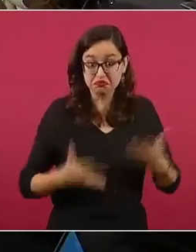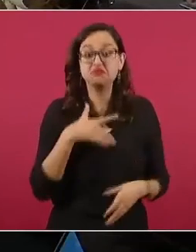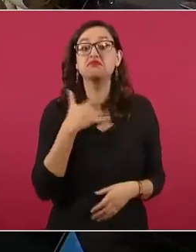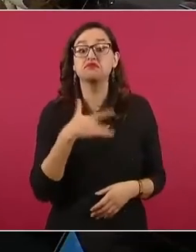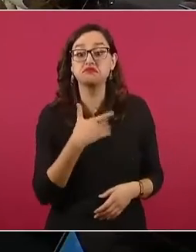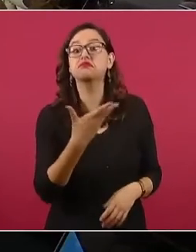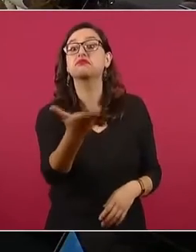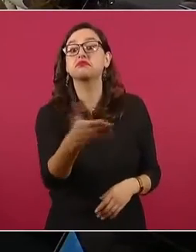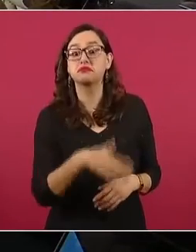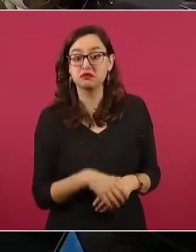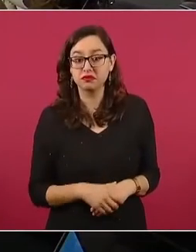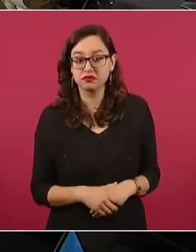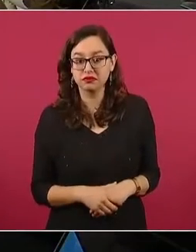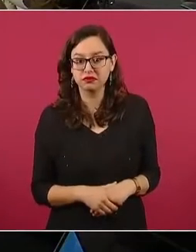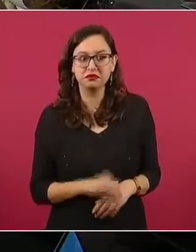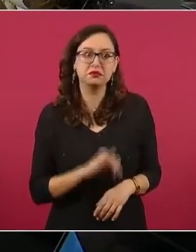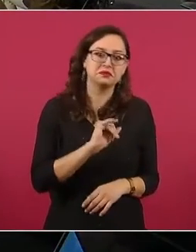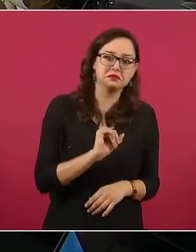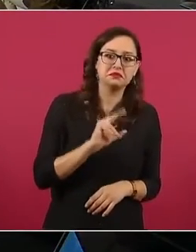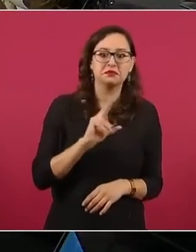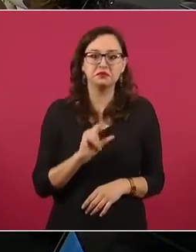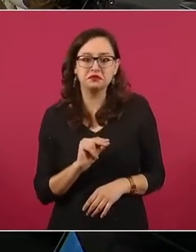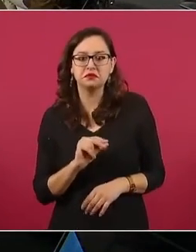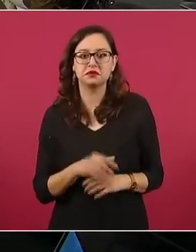gente? ¿Sí? ¿No?